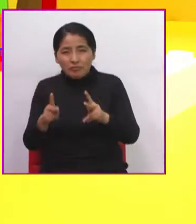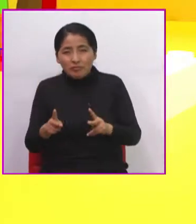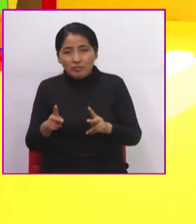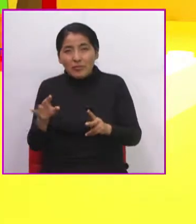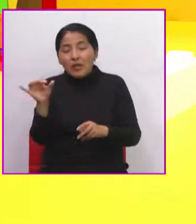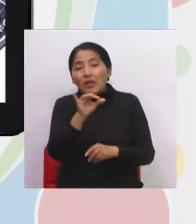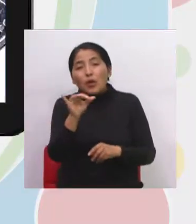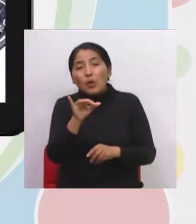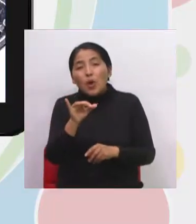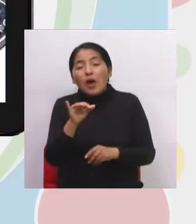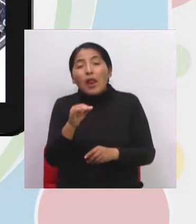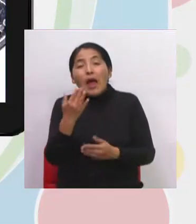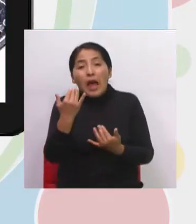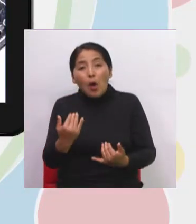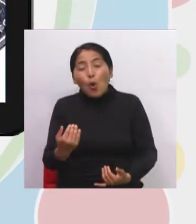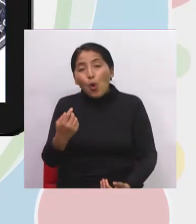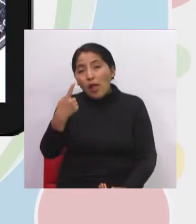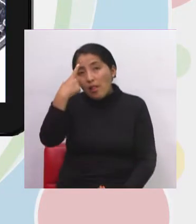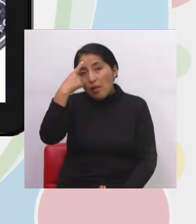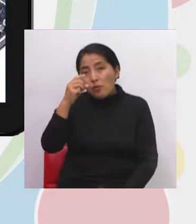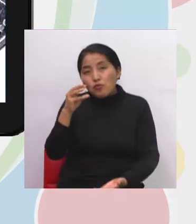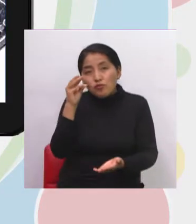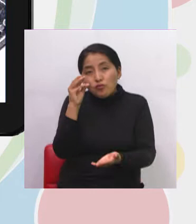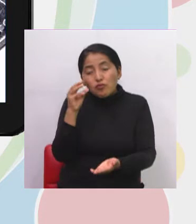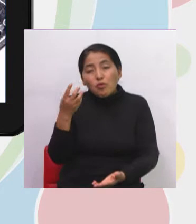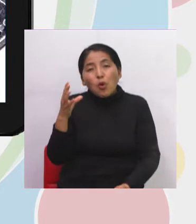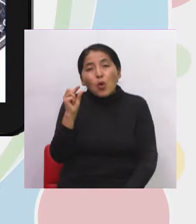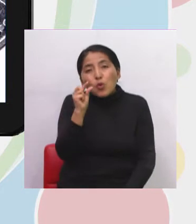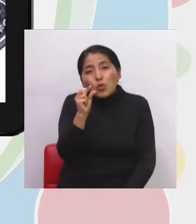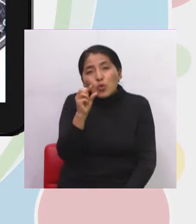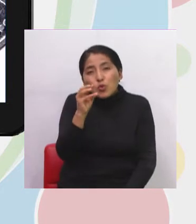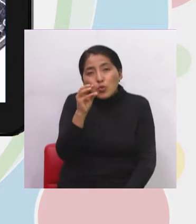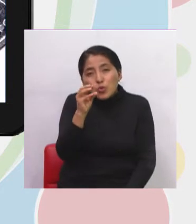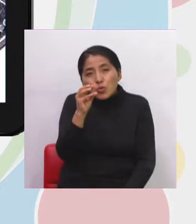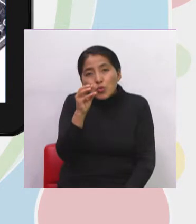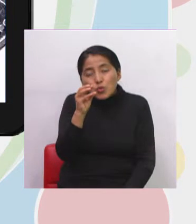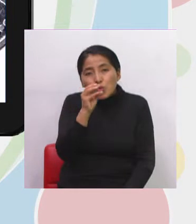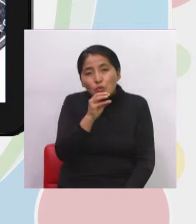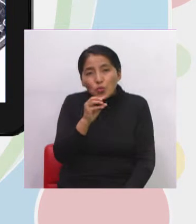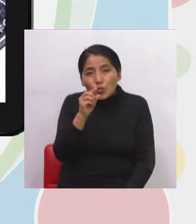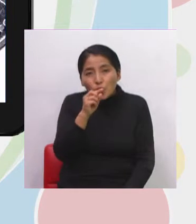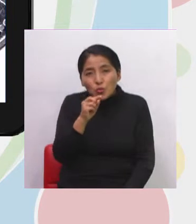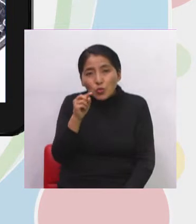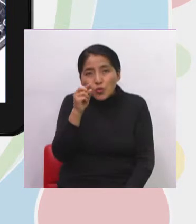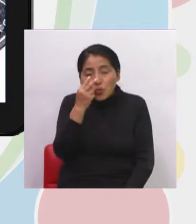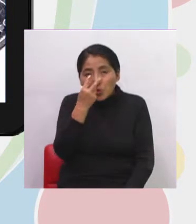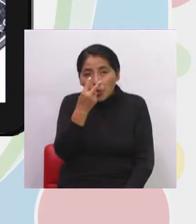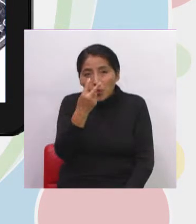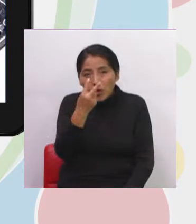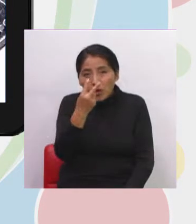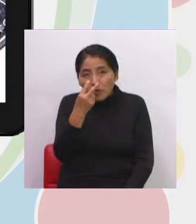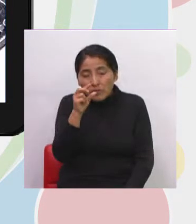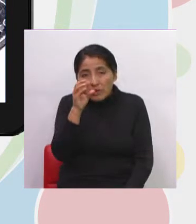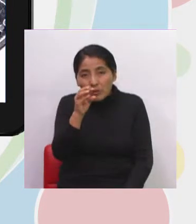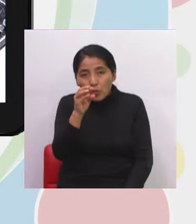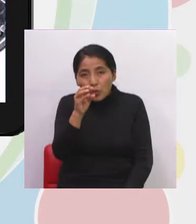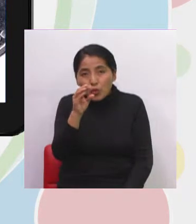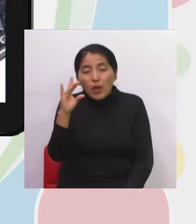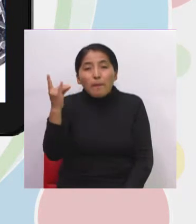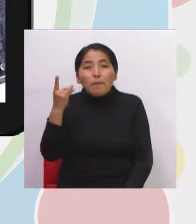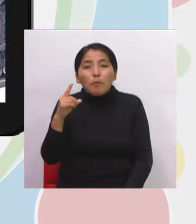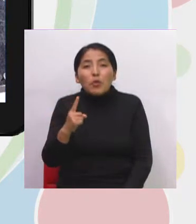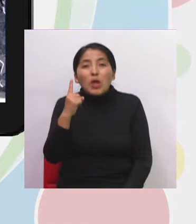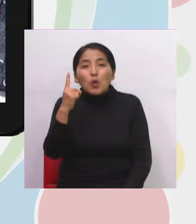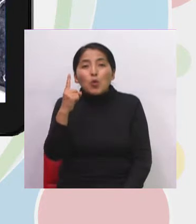moneda, por ejemplo, vamos a observar también, porque quisiera que tú puedas tomar, prestar atención en la monedita, ¿no? Que tenemos,